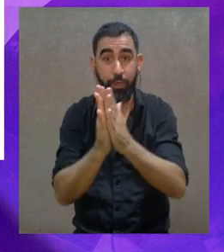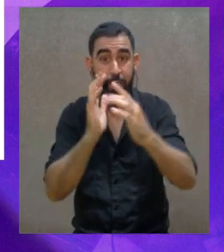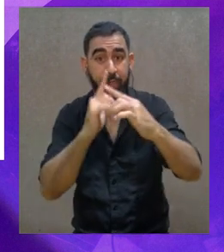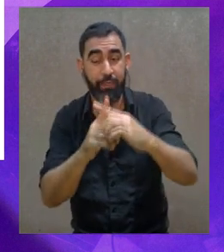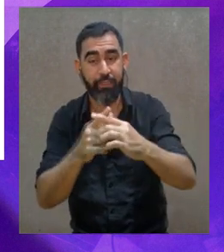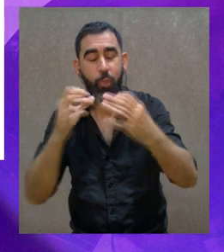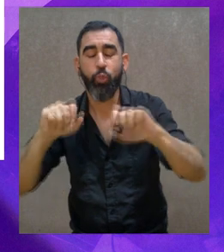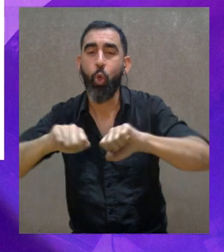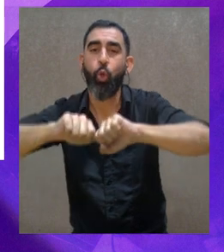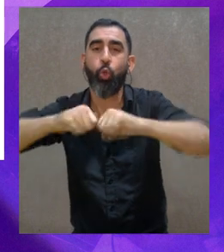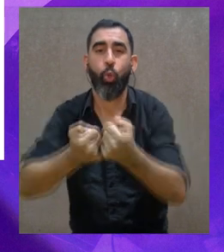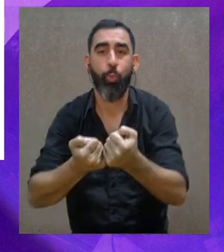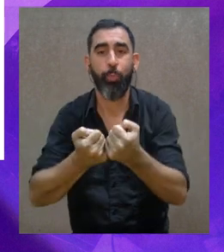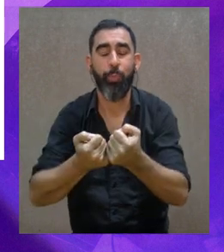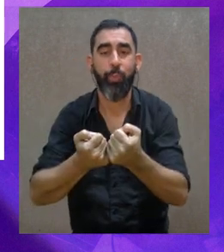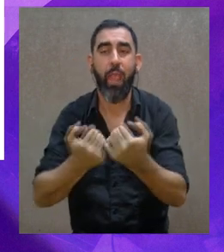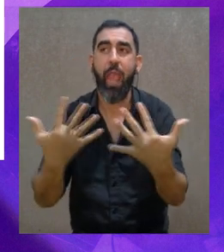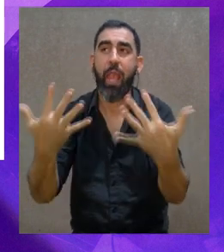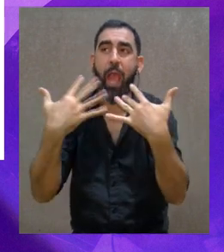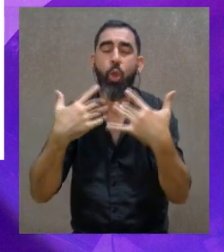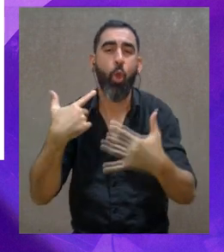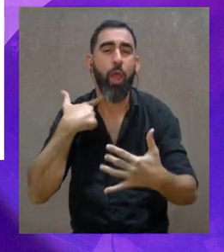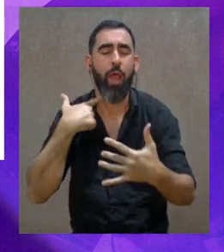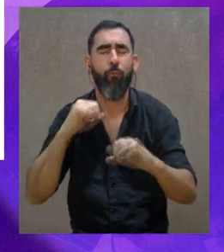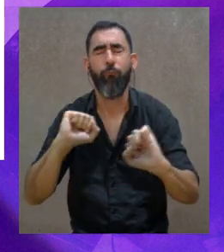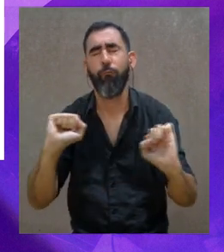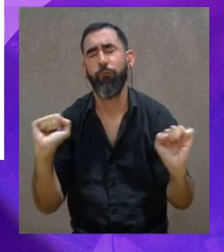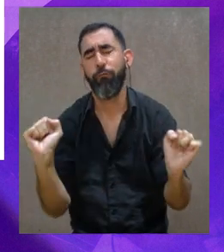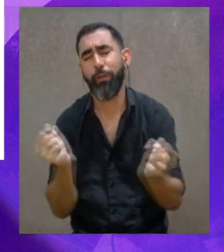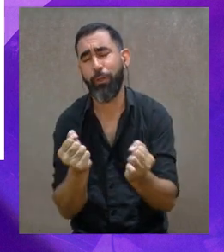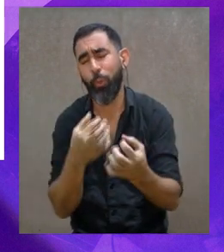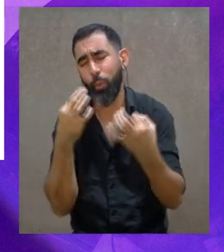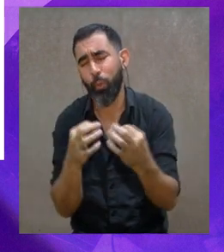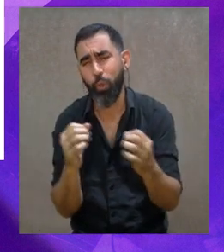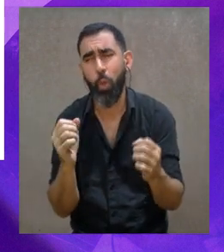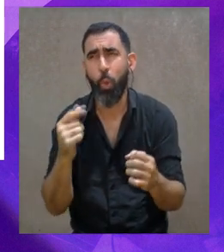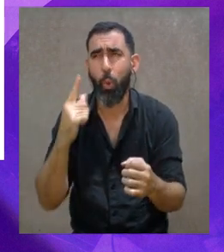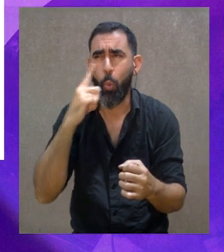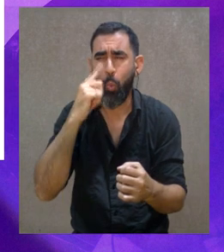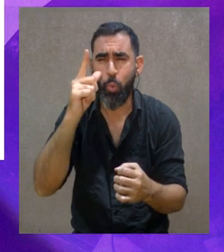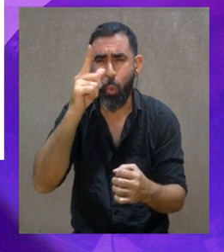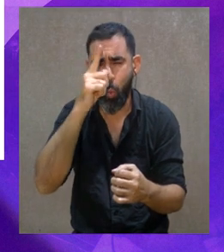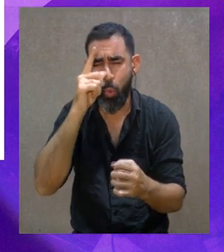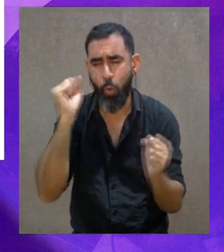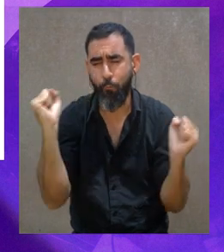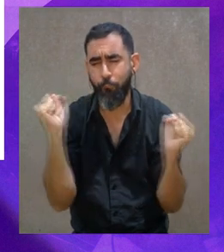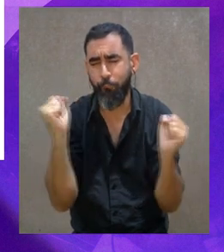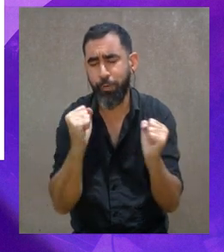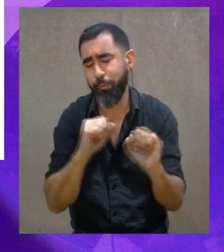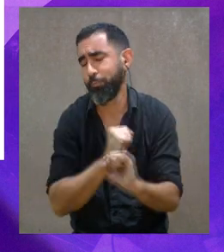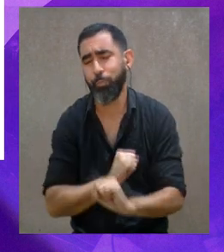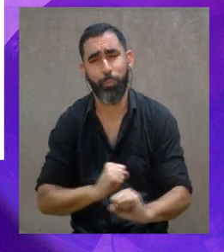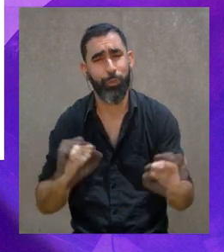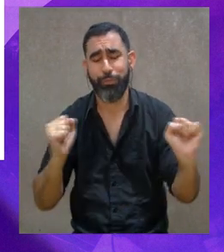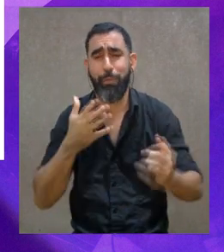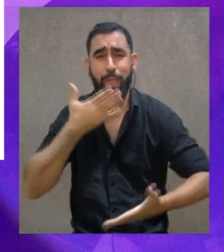llegamos al concierto en la capilla, se les había roto los calefactores, se hagas un frío vacía, porque era en junio o julio, me